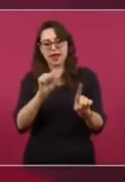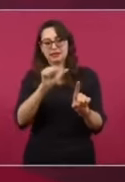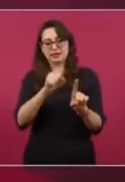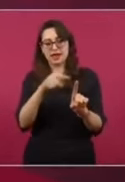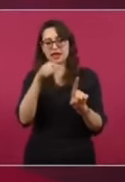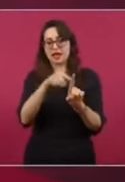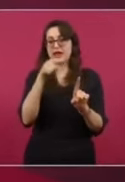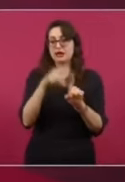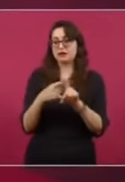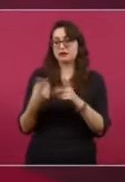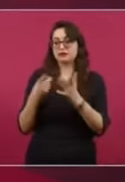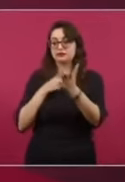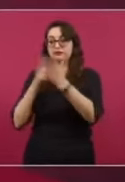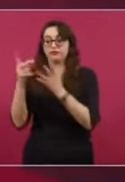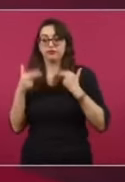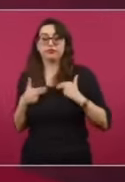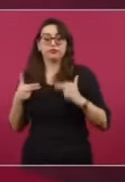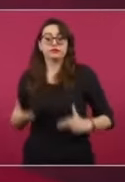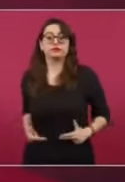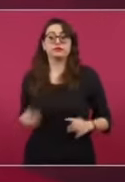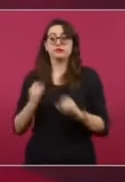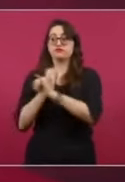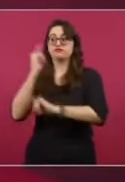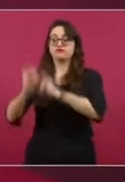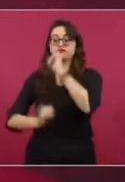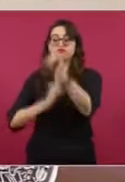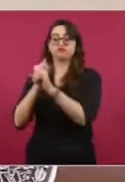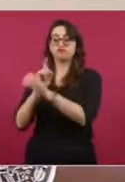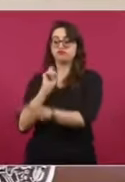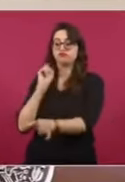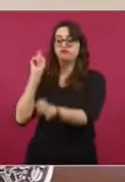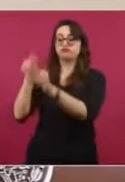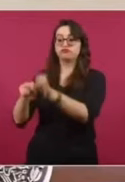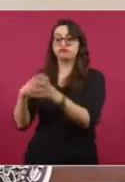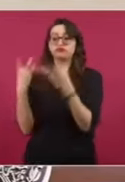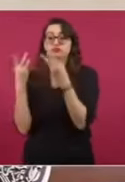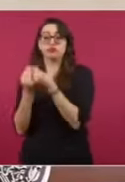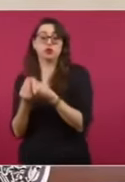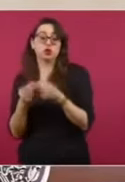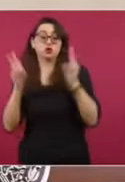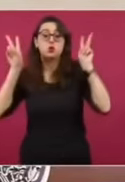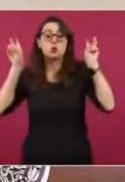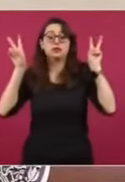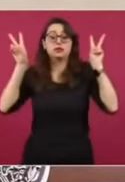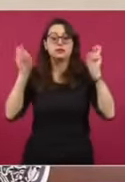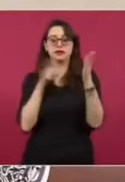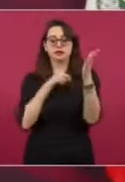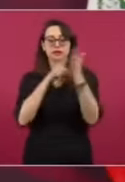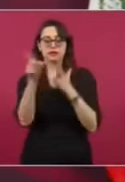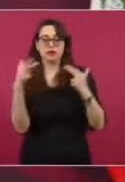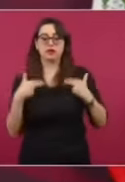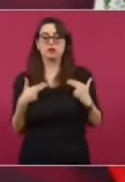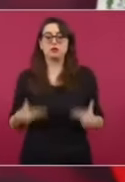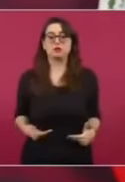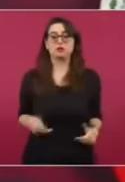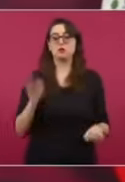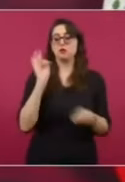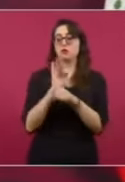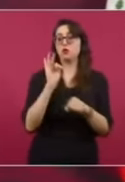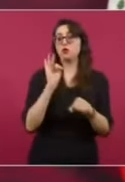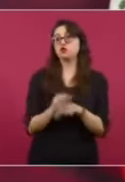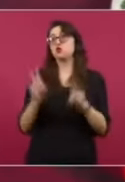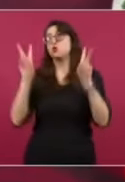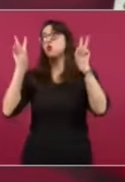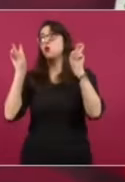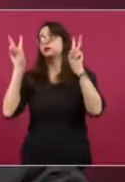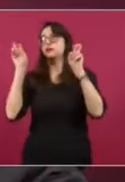y así hay muchísimos, pseudo-defendientes, defensores de Derechos Humanos, pseudo-ambientalistas